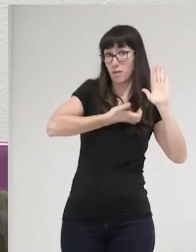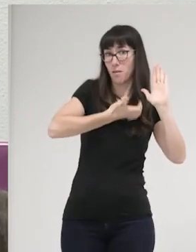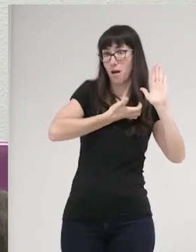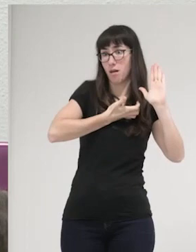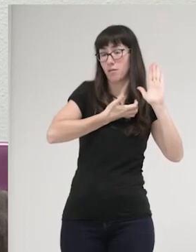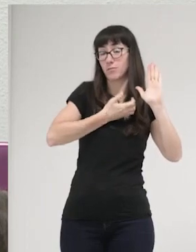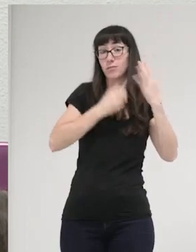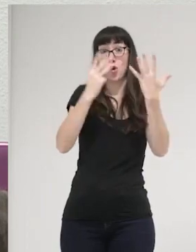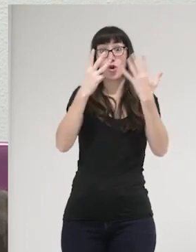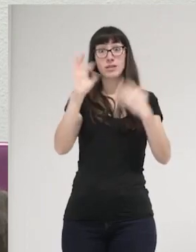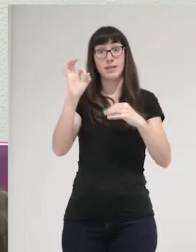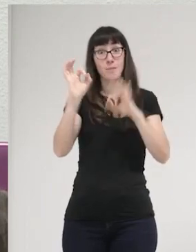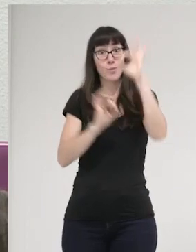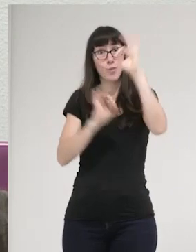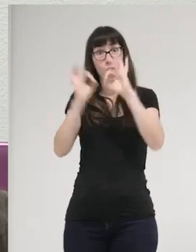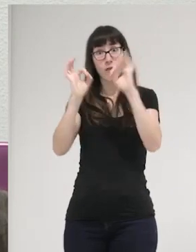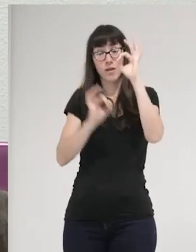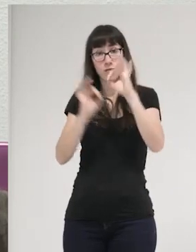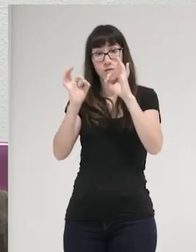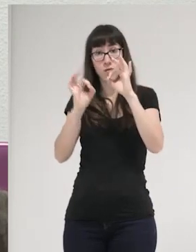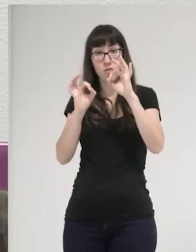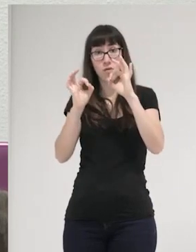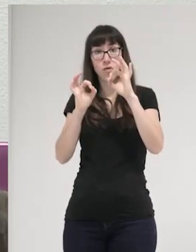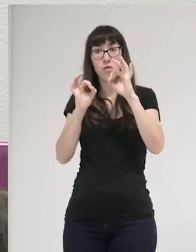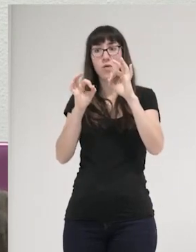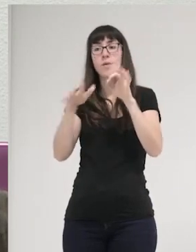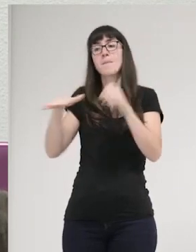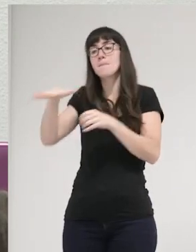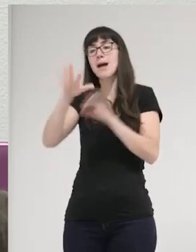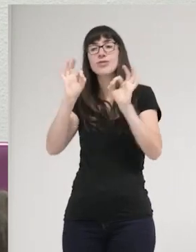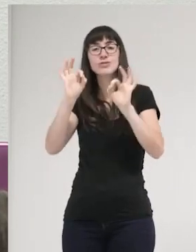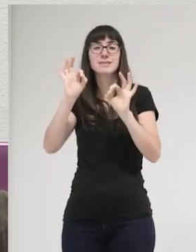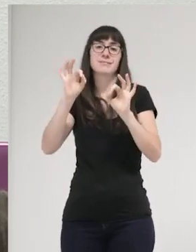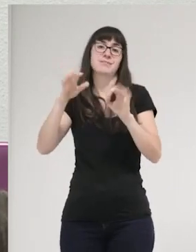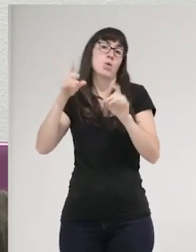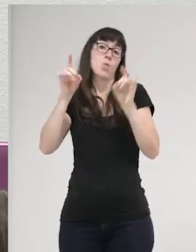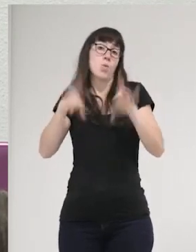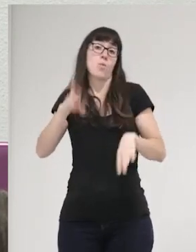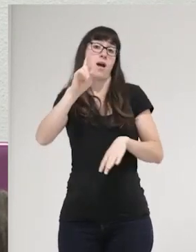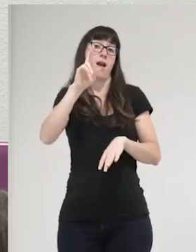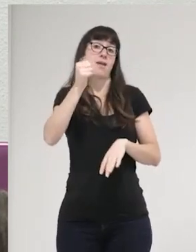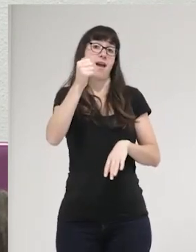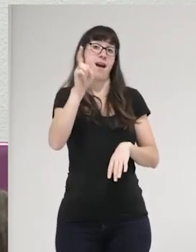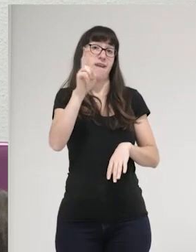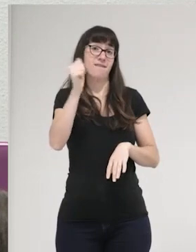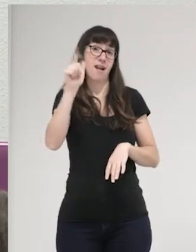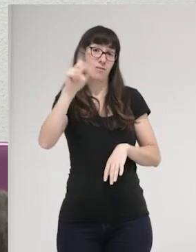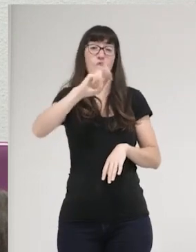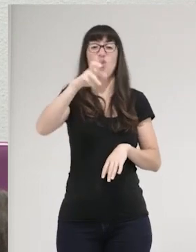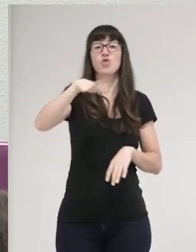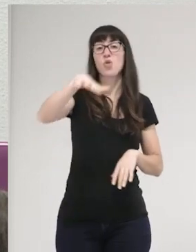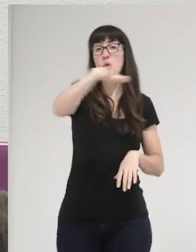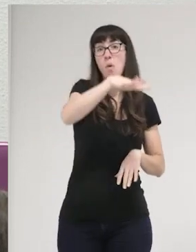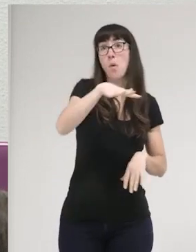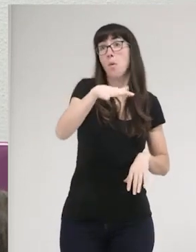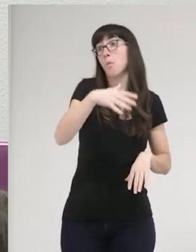en el 80% de las sanciones se habían aplicado en barrios como el Raval y, por ejemplo, pues, Sarria-Sant-Garbasi, pues, no sé, se había aplicado en un